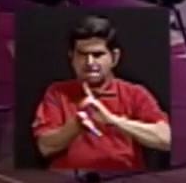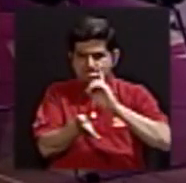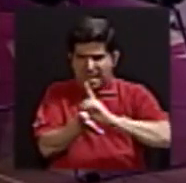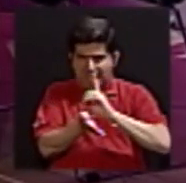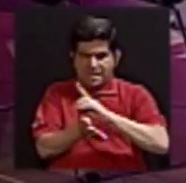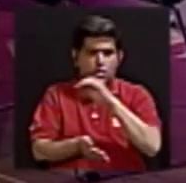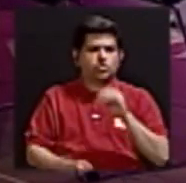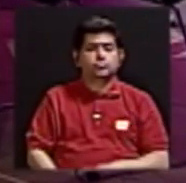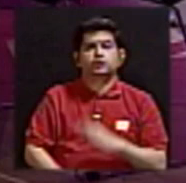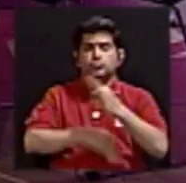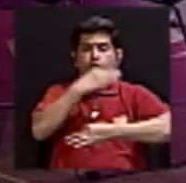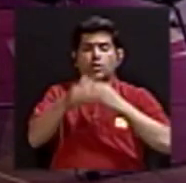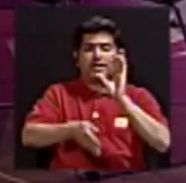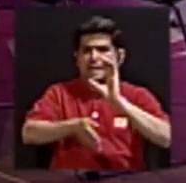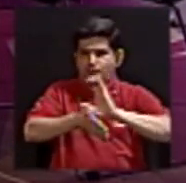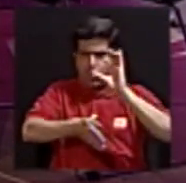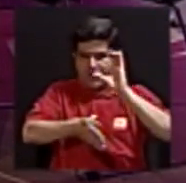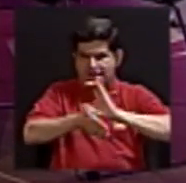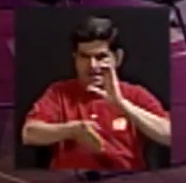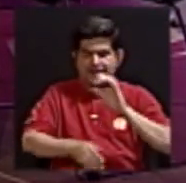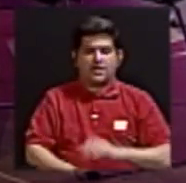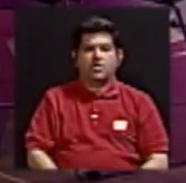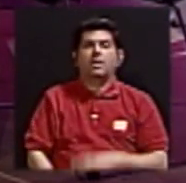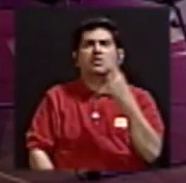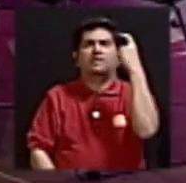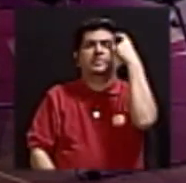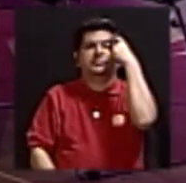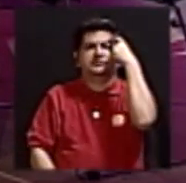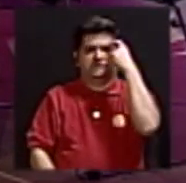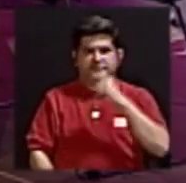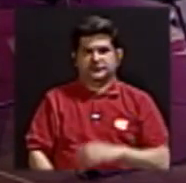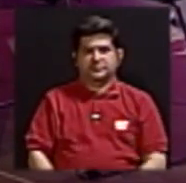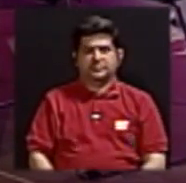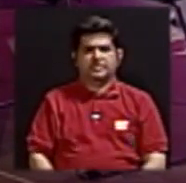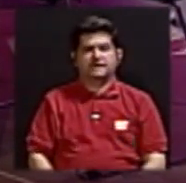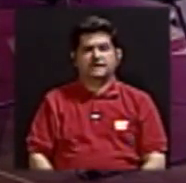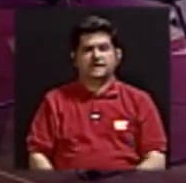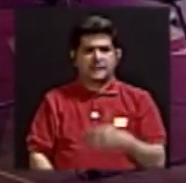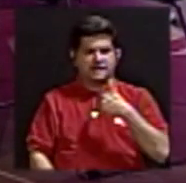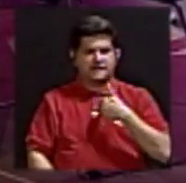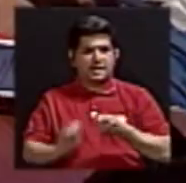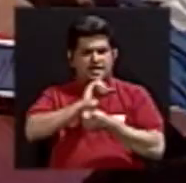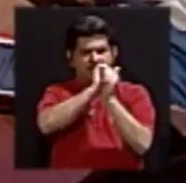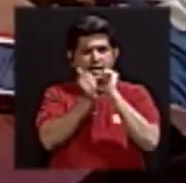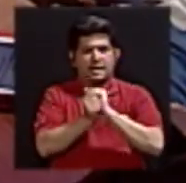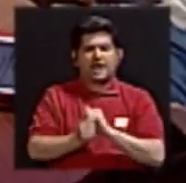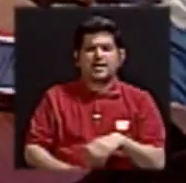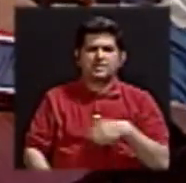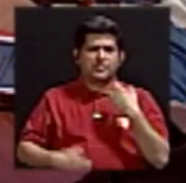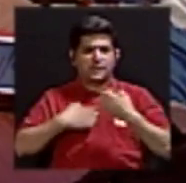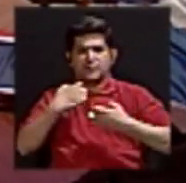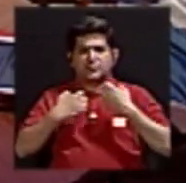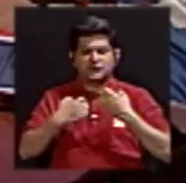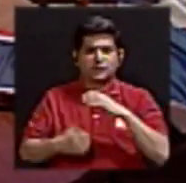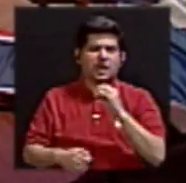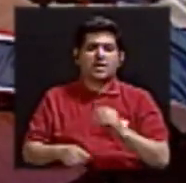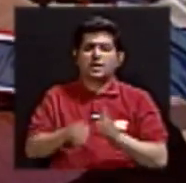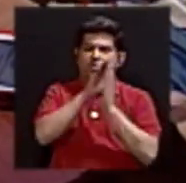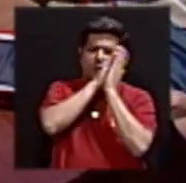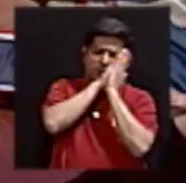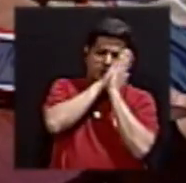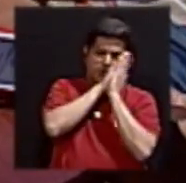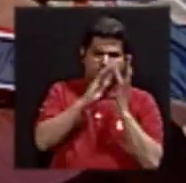o clínicos en cuanto a que haya cambios en el humor, cambios en el sueño?